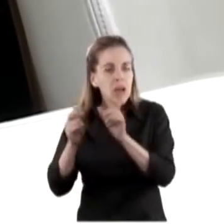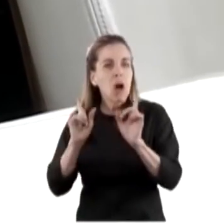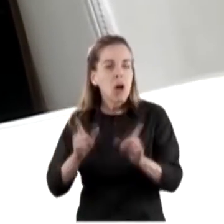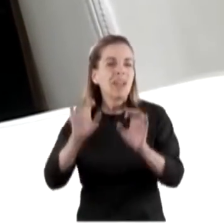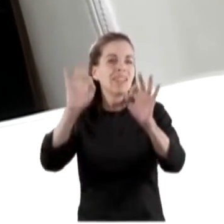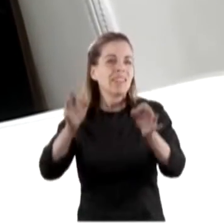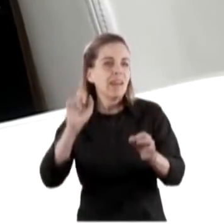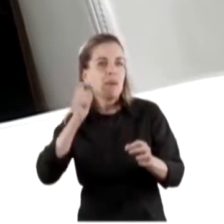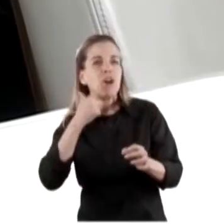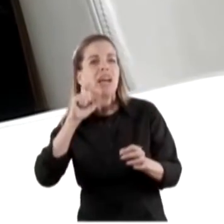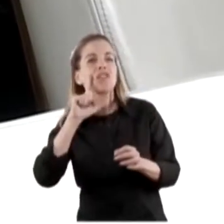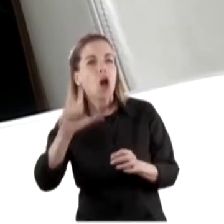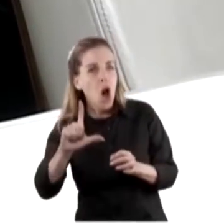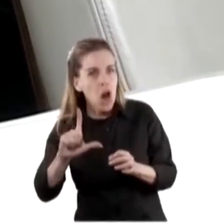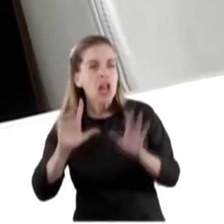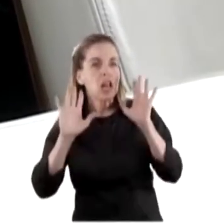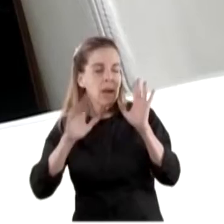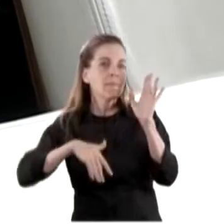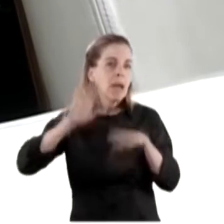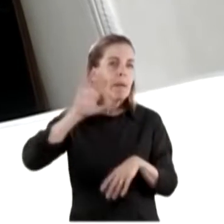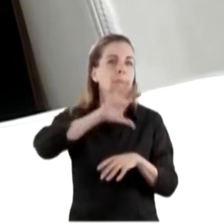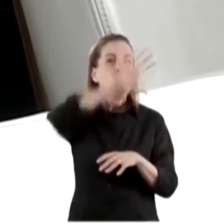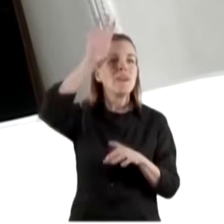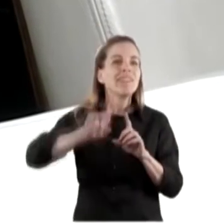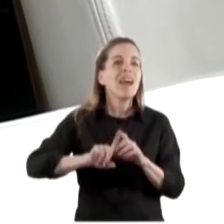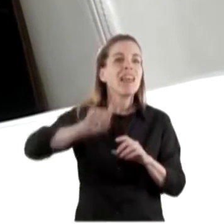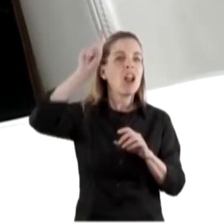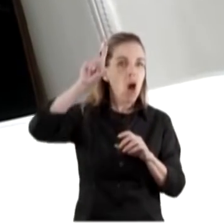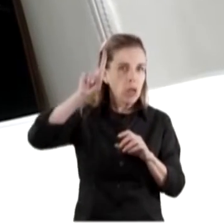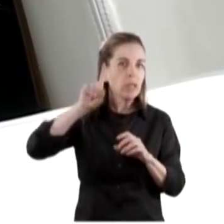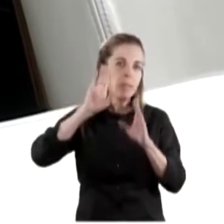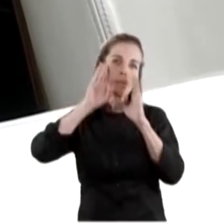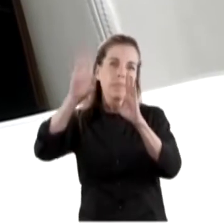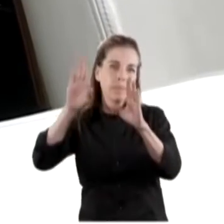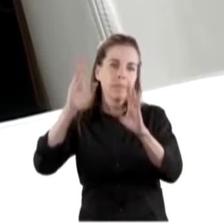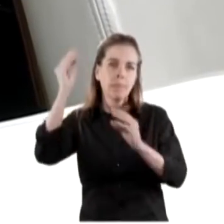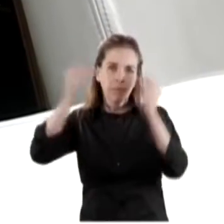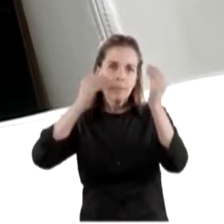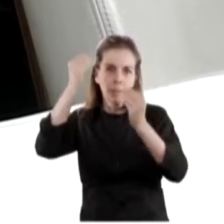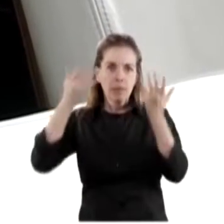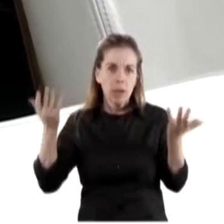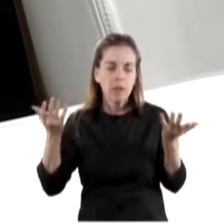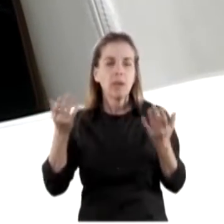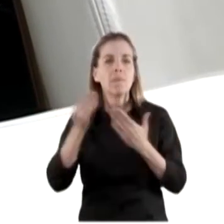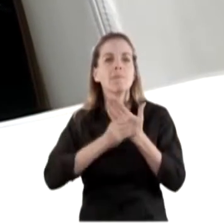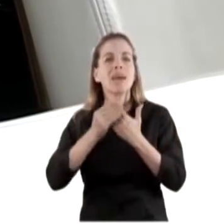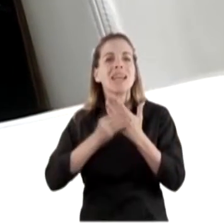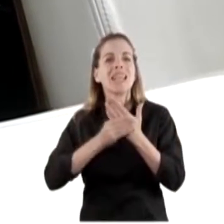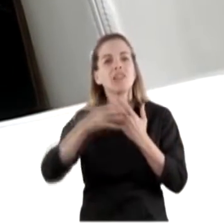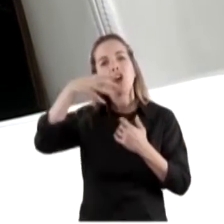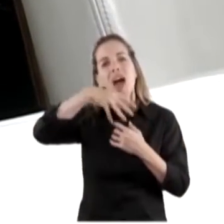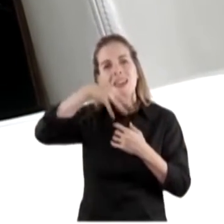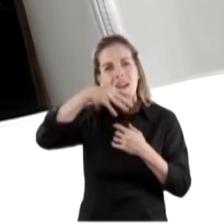gasoil, el tema de la provisión de gasoil, sobre todo en las provincias del norte, es un tema que le interesa particularmente. El ministro de Seguridad, Aníbal